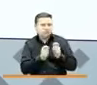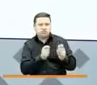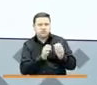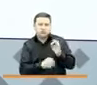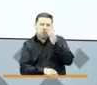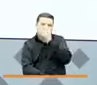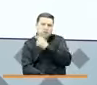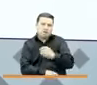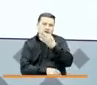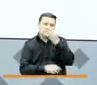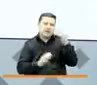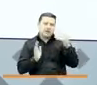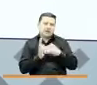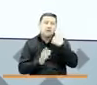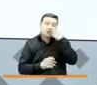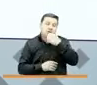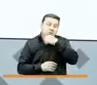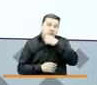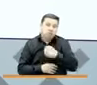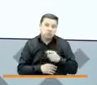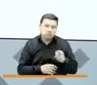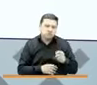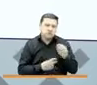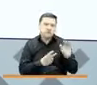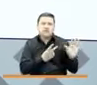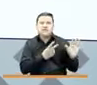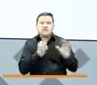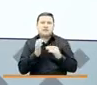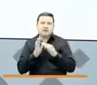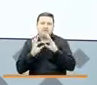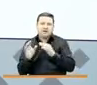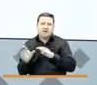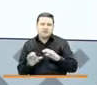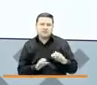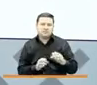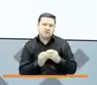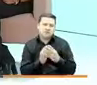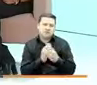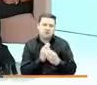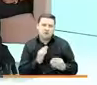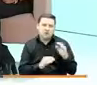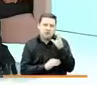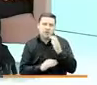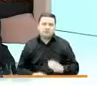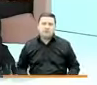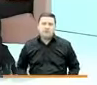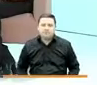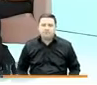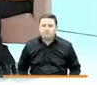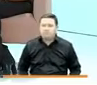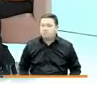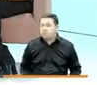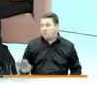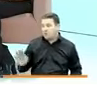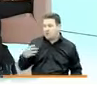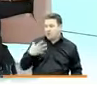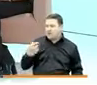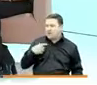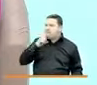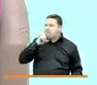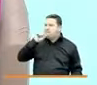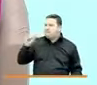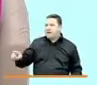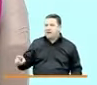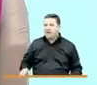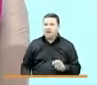millón 300 mil adultos mayores y 700 mil familias en Acción, las más pobres de Colombia. Bueno, pero yo quiero preguntarle a don